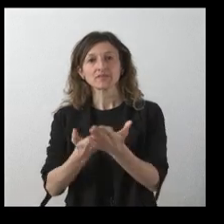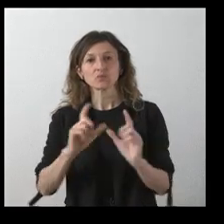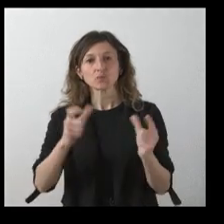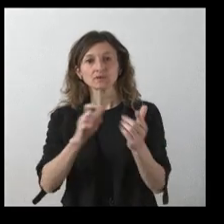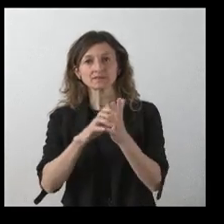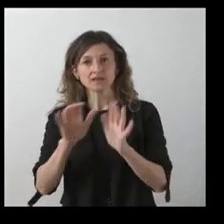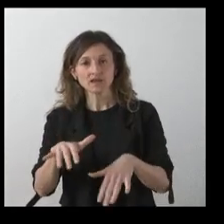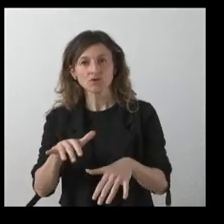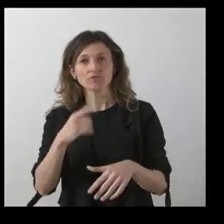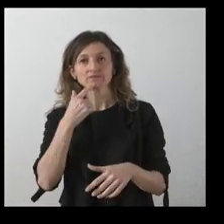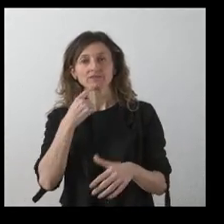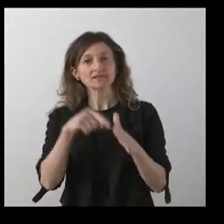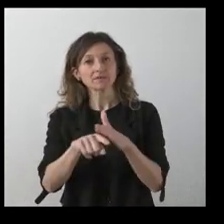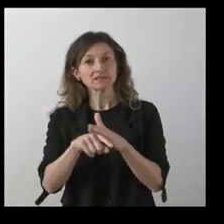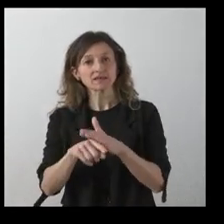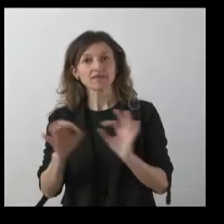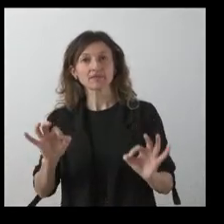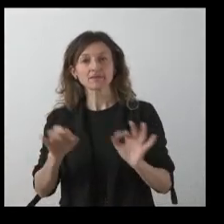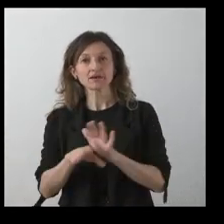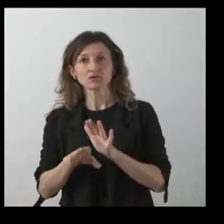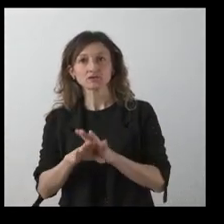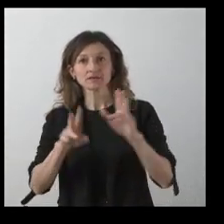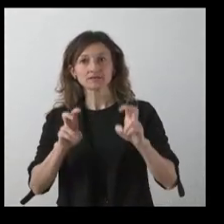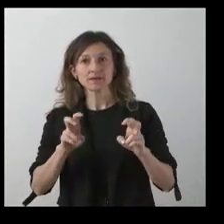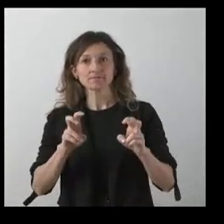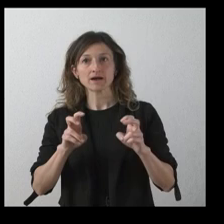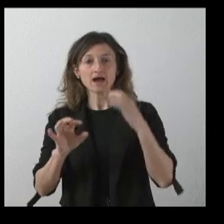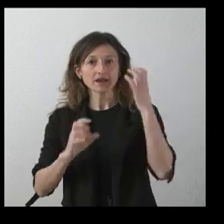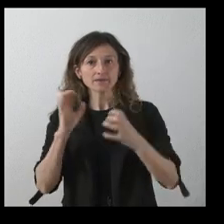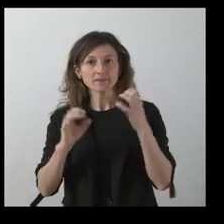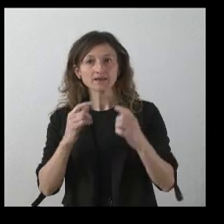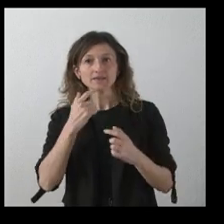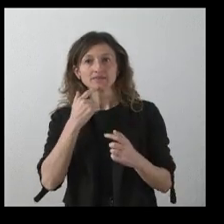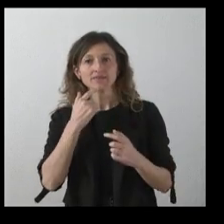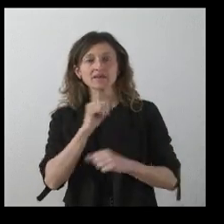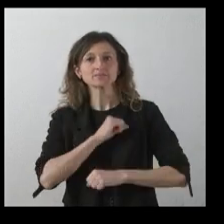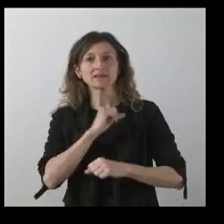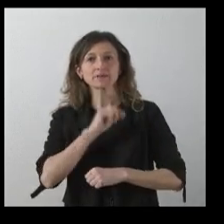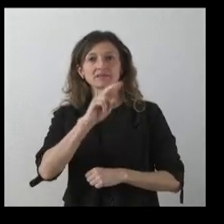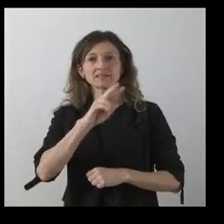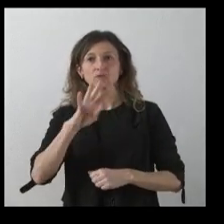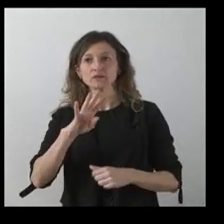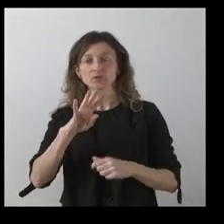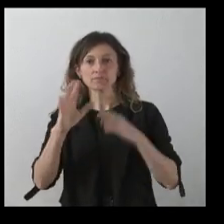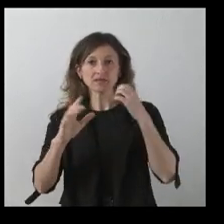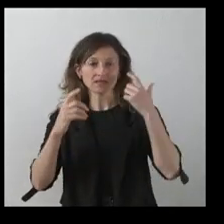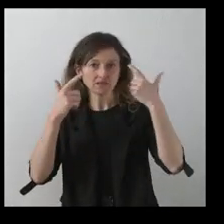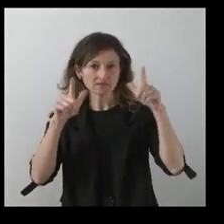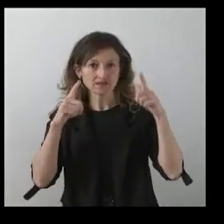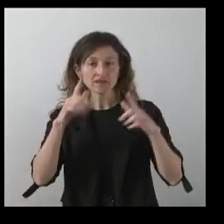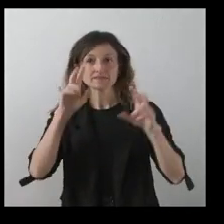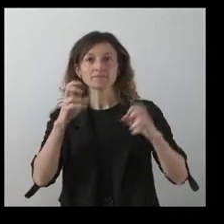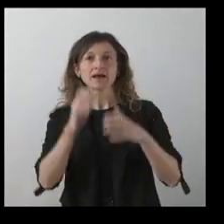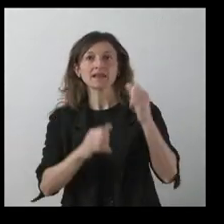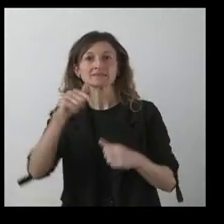Castilla y León que continúe tramitando la macrobaquería que pretendía instalar cerca de 24.000 reses destinadas a producción de leche en